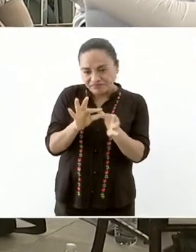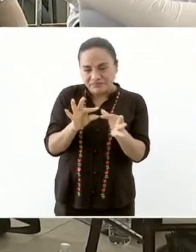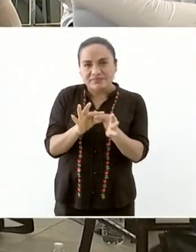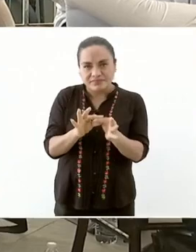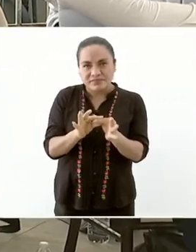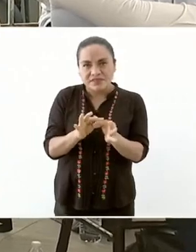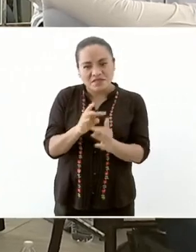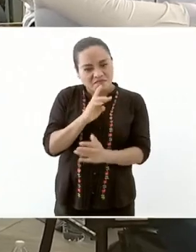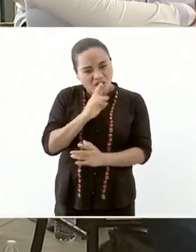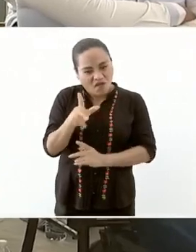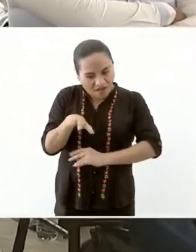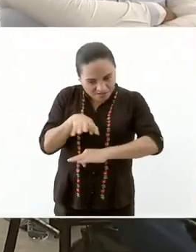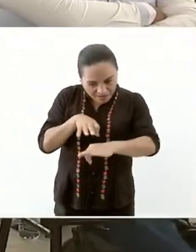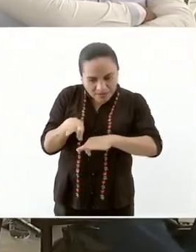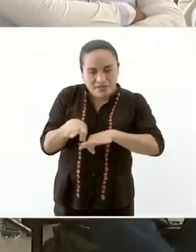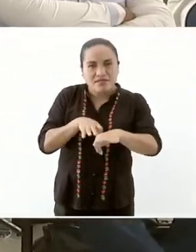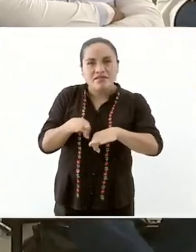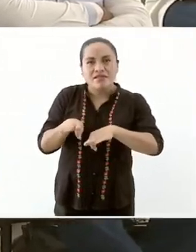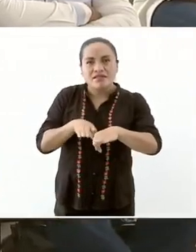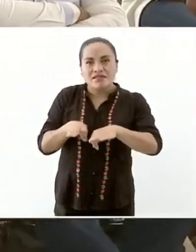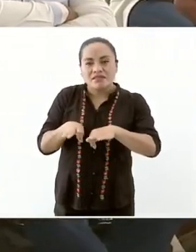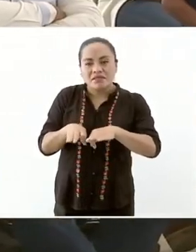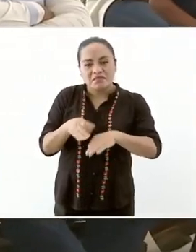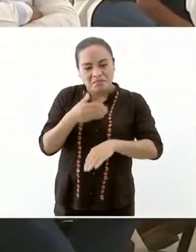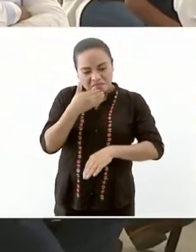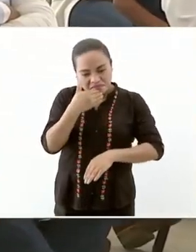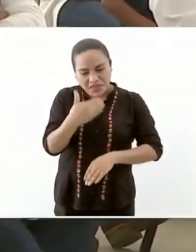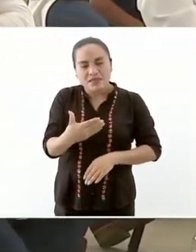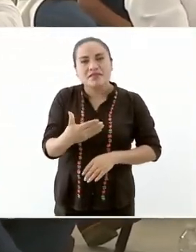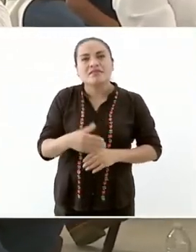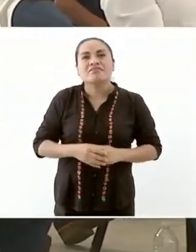con buena fe